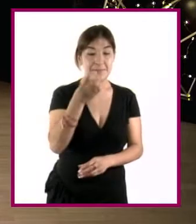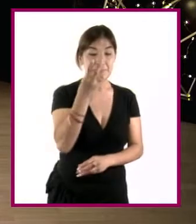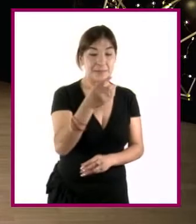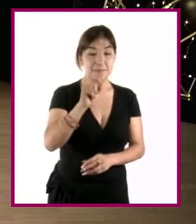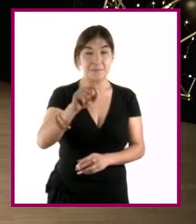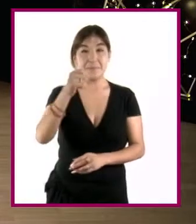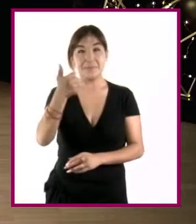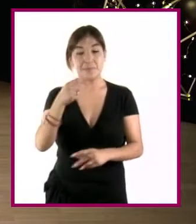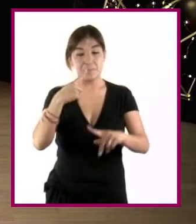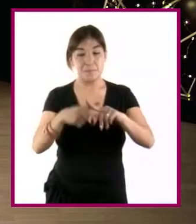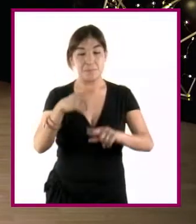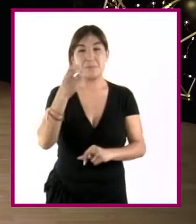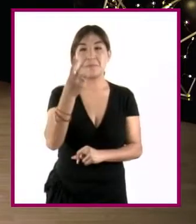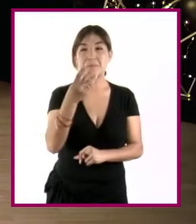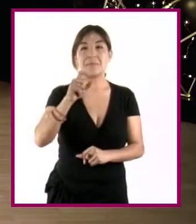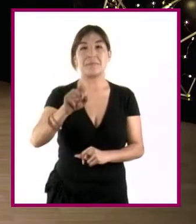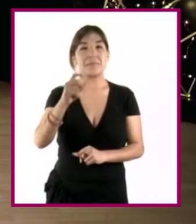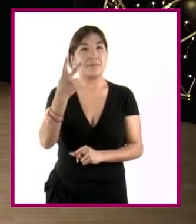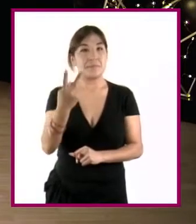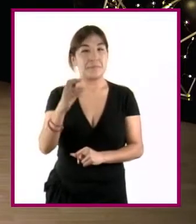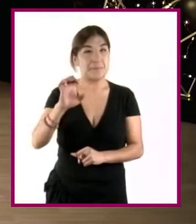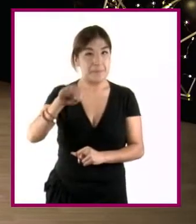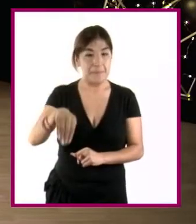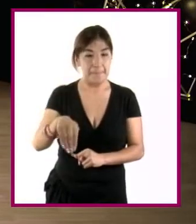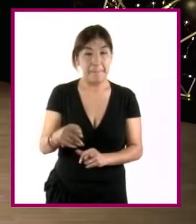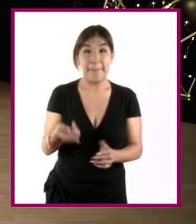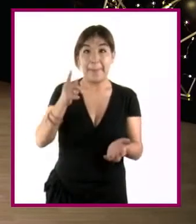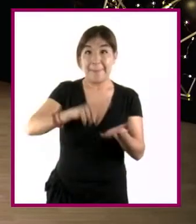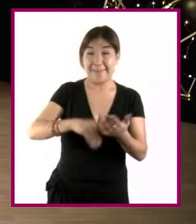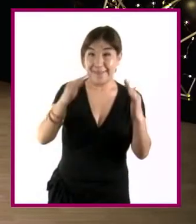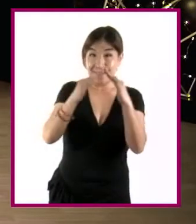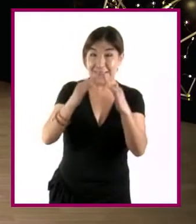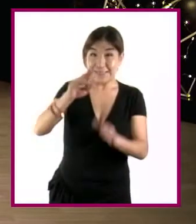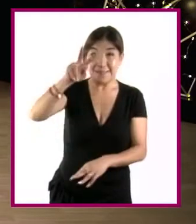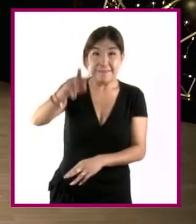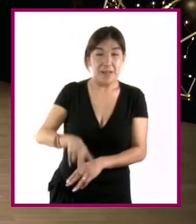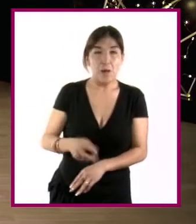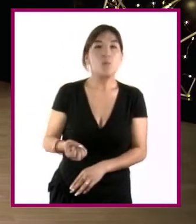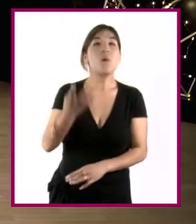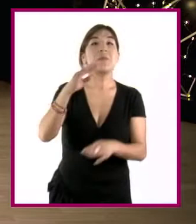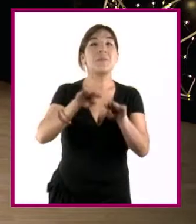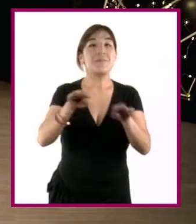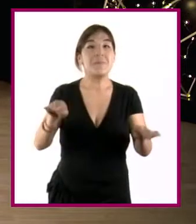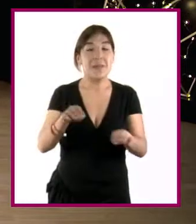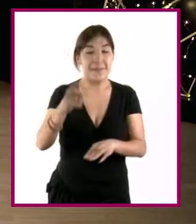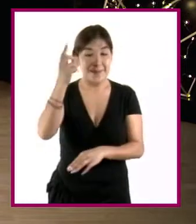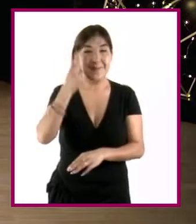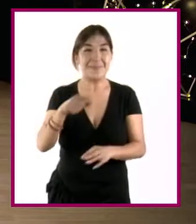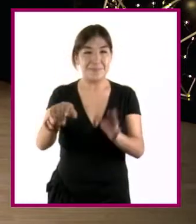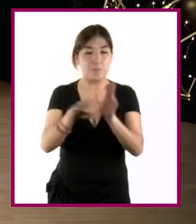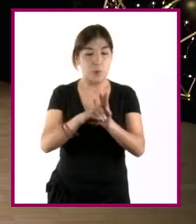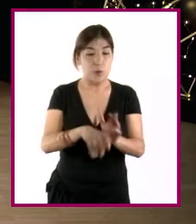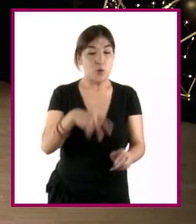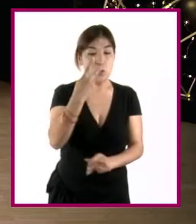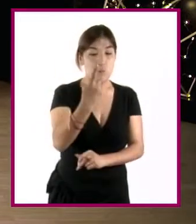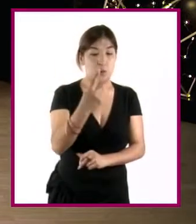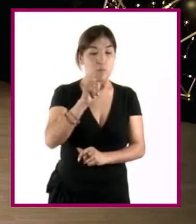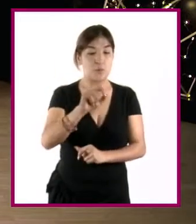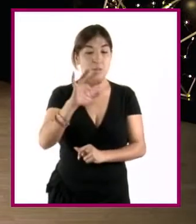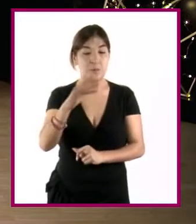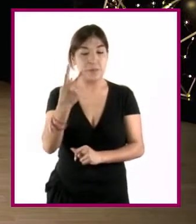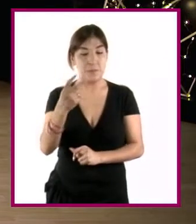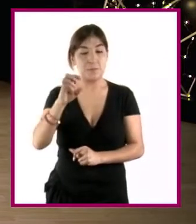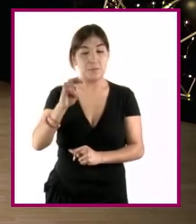.2 centímetros, en la casa real, el dormitorio mide 2.52 metros por